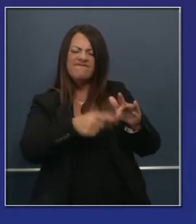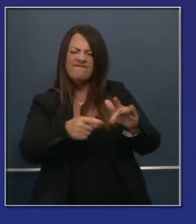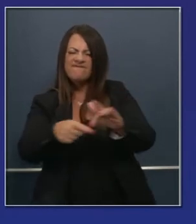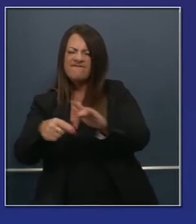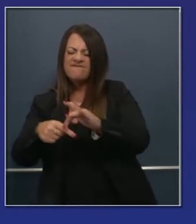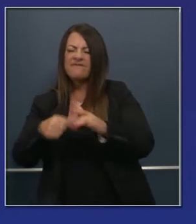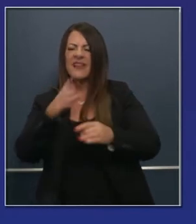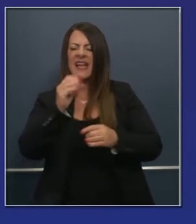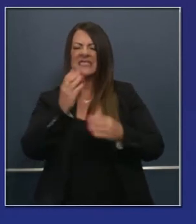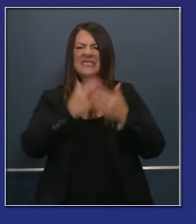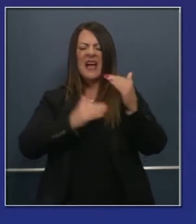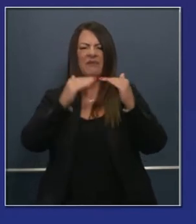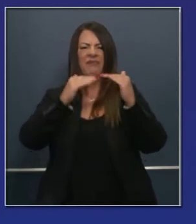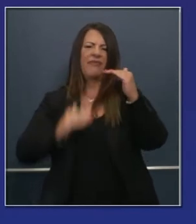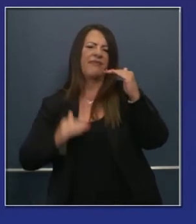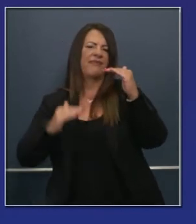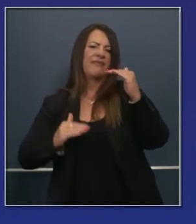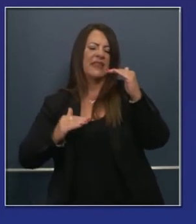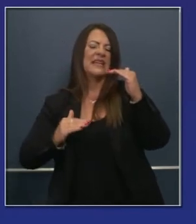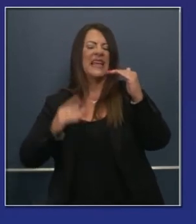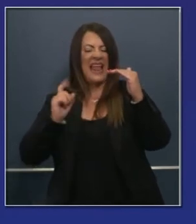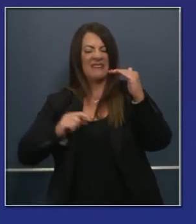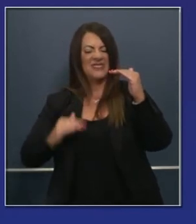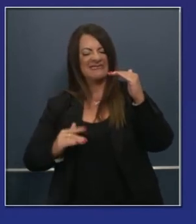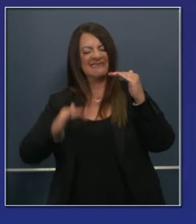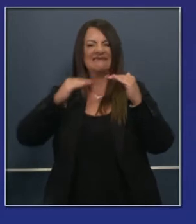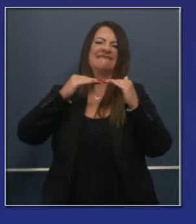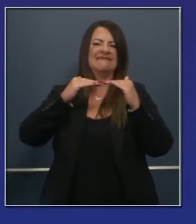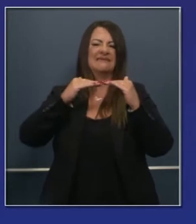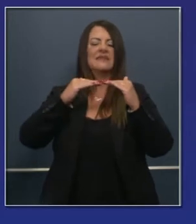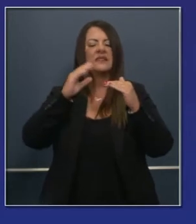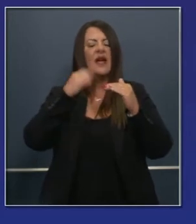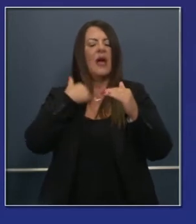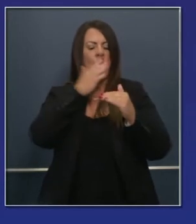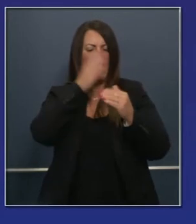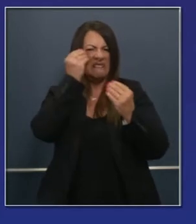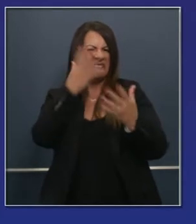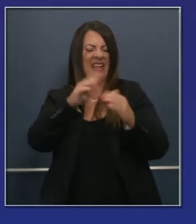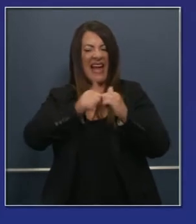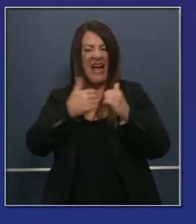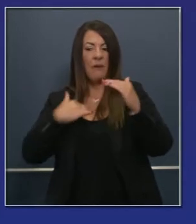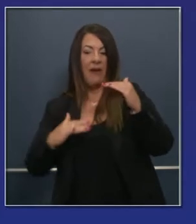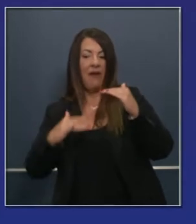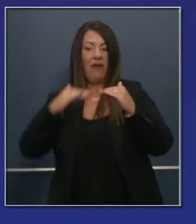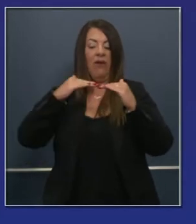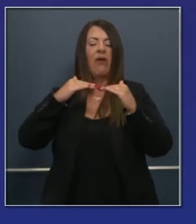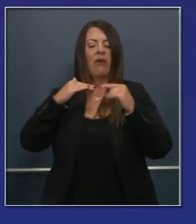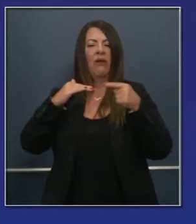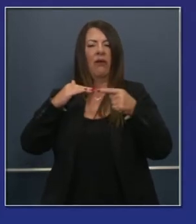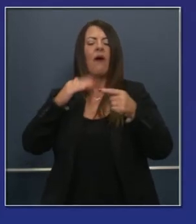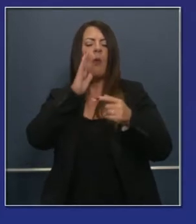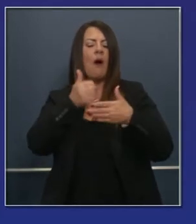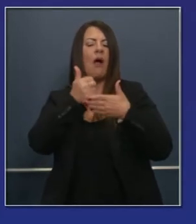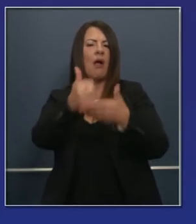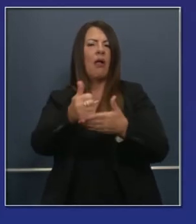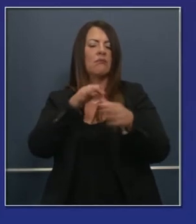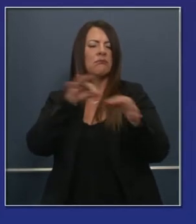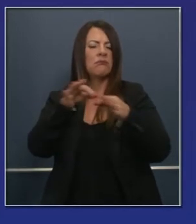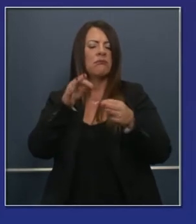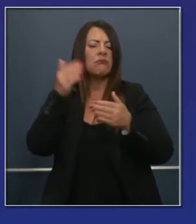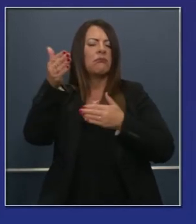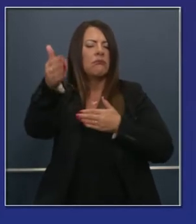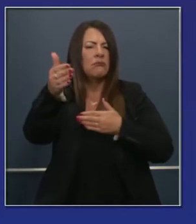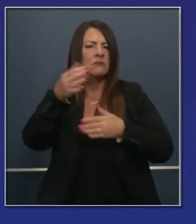inequidades que deben ser resueltas. De modo que llegaremos a esos detalles de lo que planificamos hacer eso en un momento. Pero quiero que